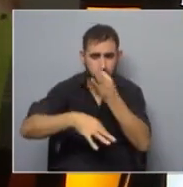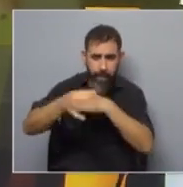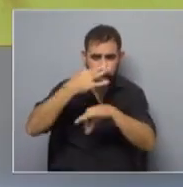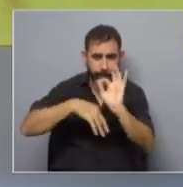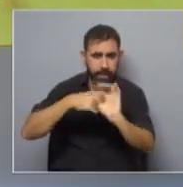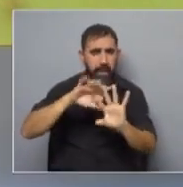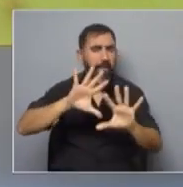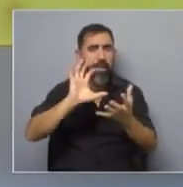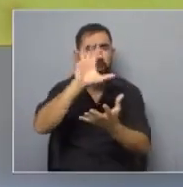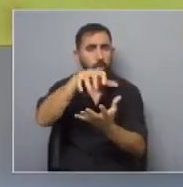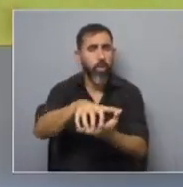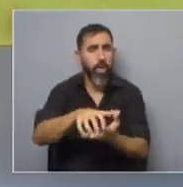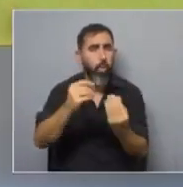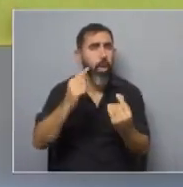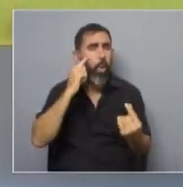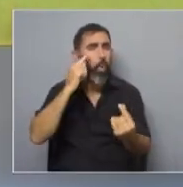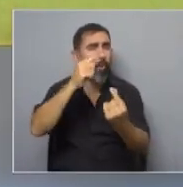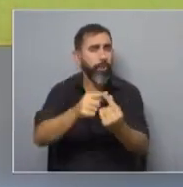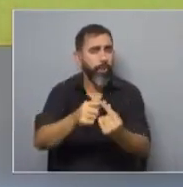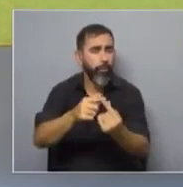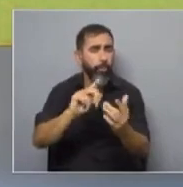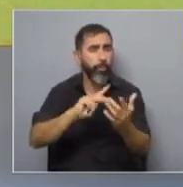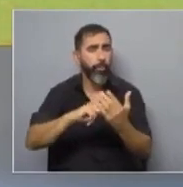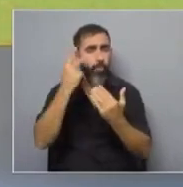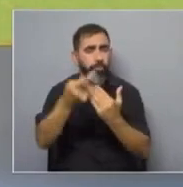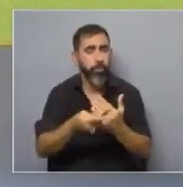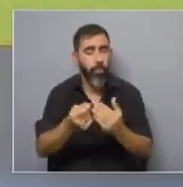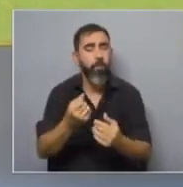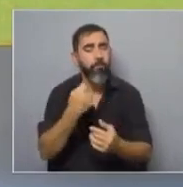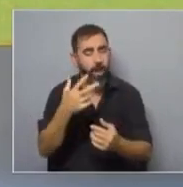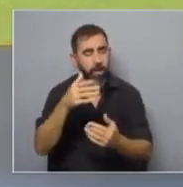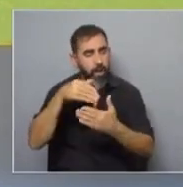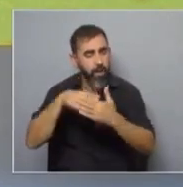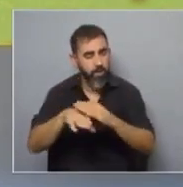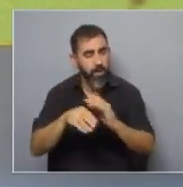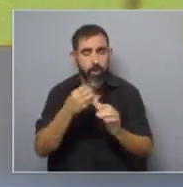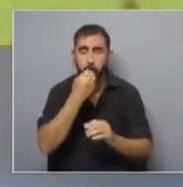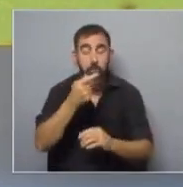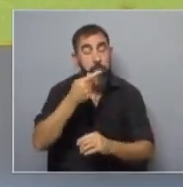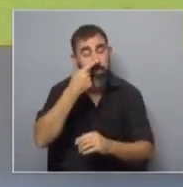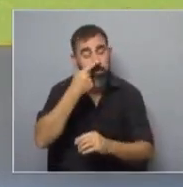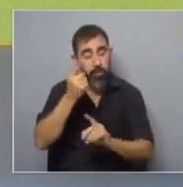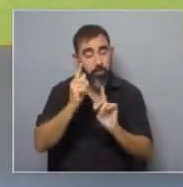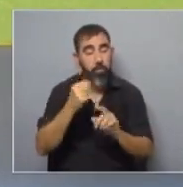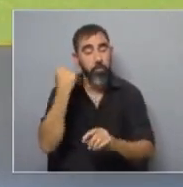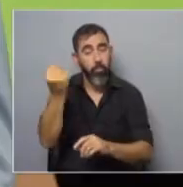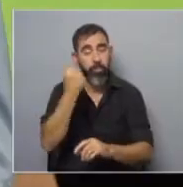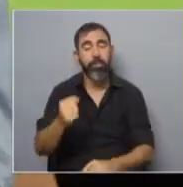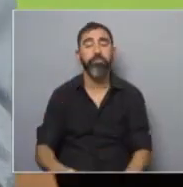qué es el centro, cuál es el objetivo del proyecto. Realmente vale la pena. un esfuerzo bien interesante y bien útil.